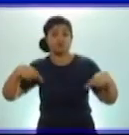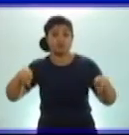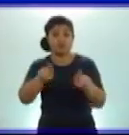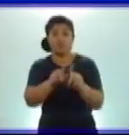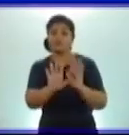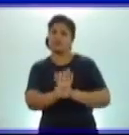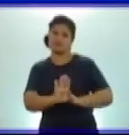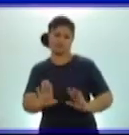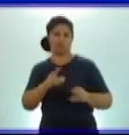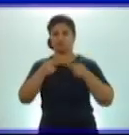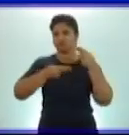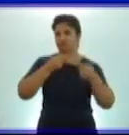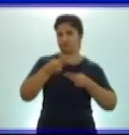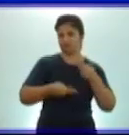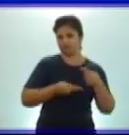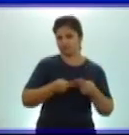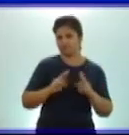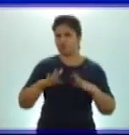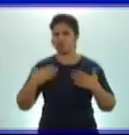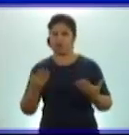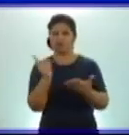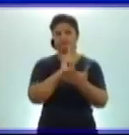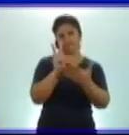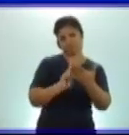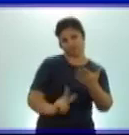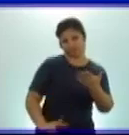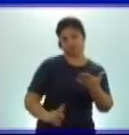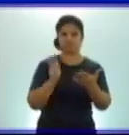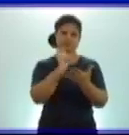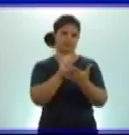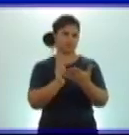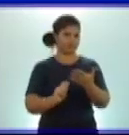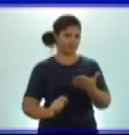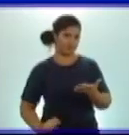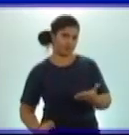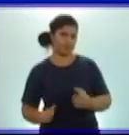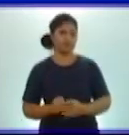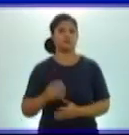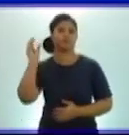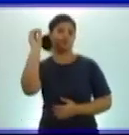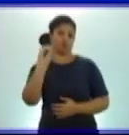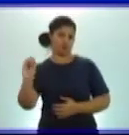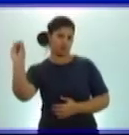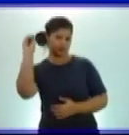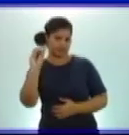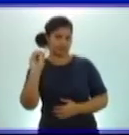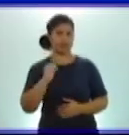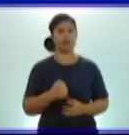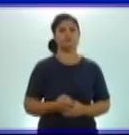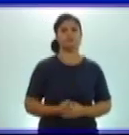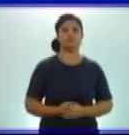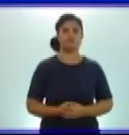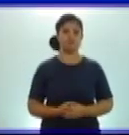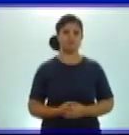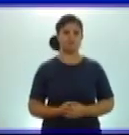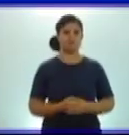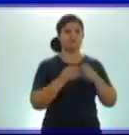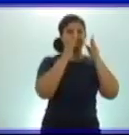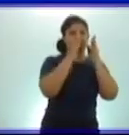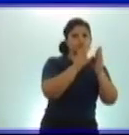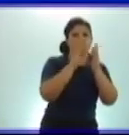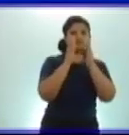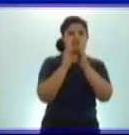que ustedes hicieron. Leer, escribir, formar, descomponer, ordenar,